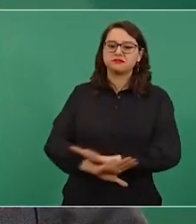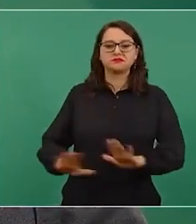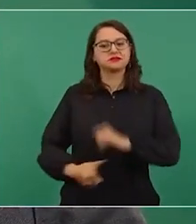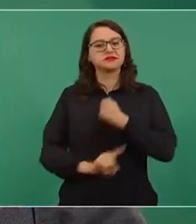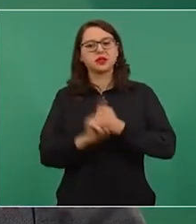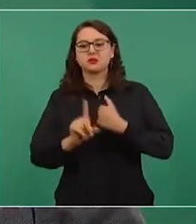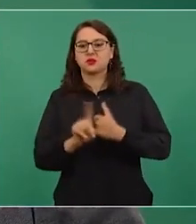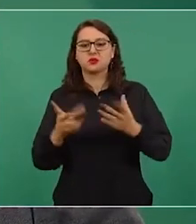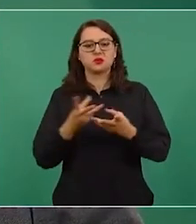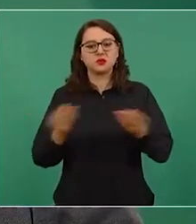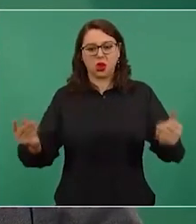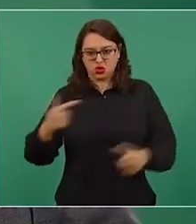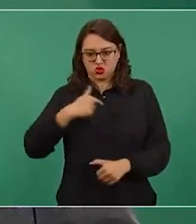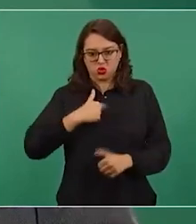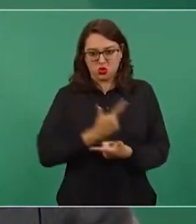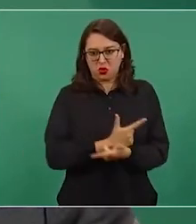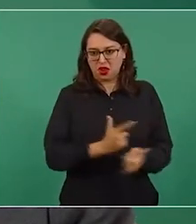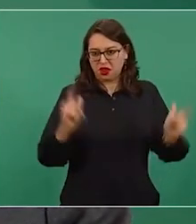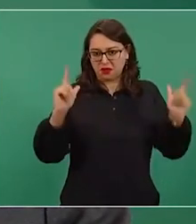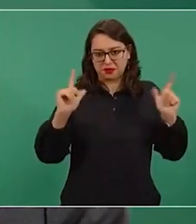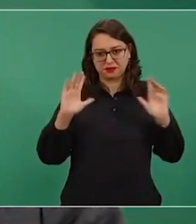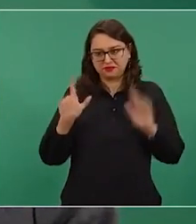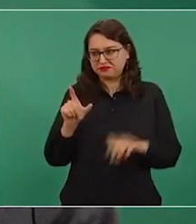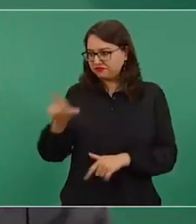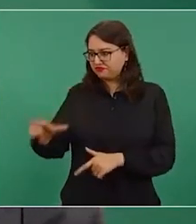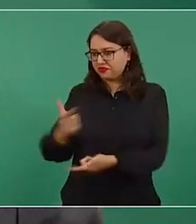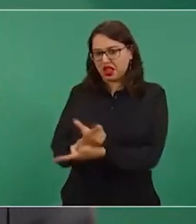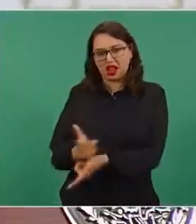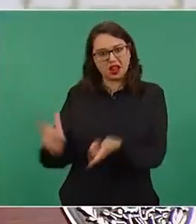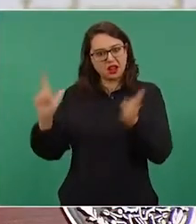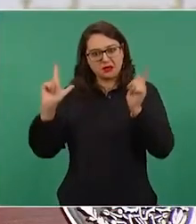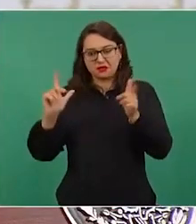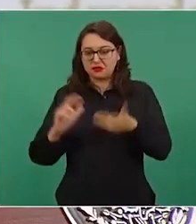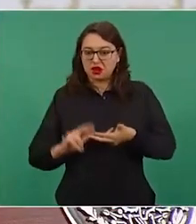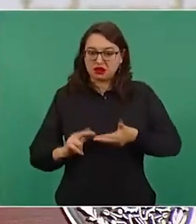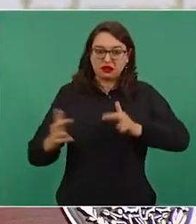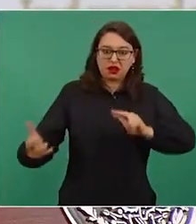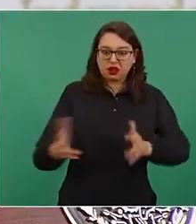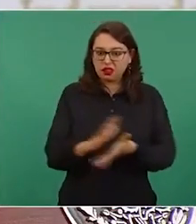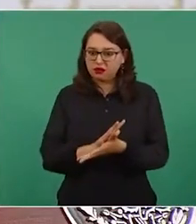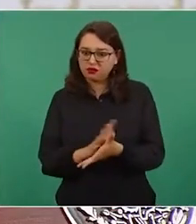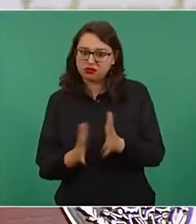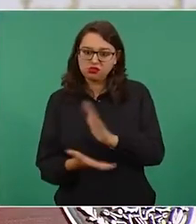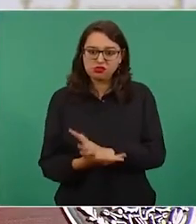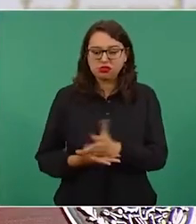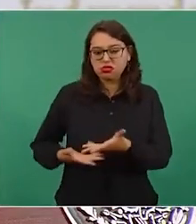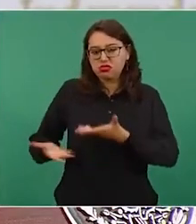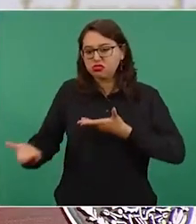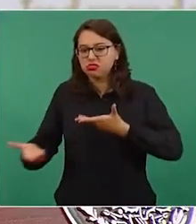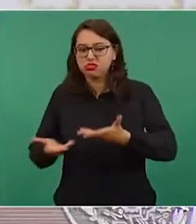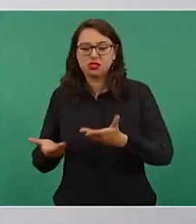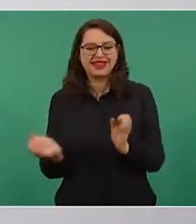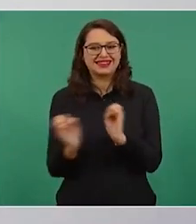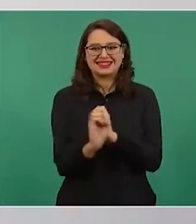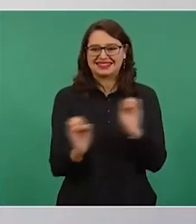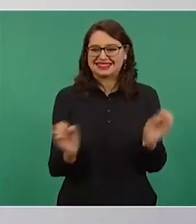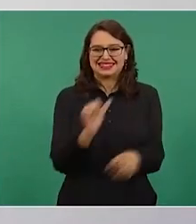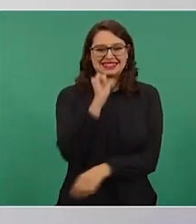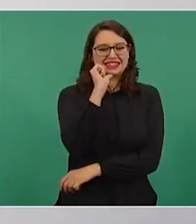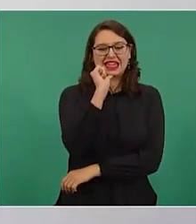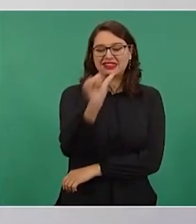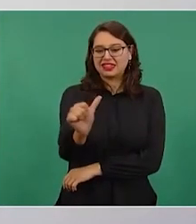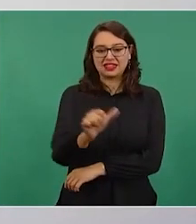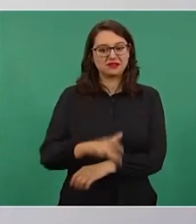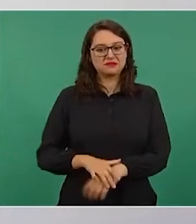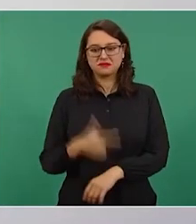yo soy libre, no establezco relaciones de complicidad con nadie, no me gustan las